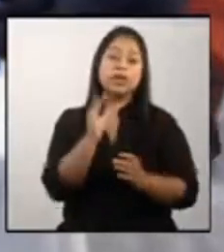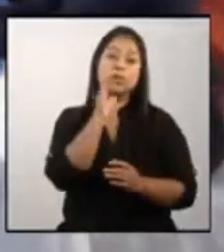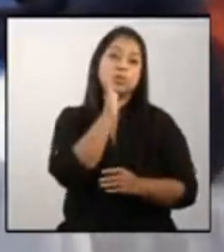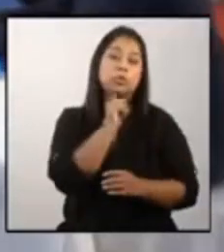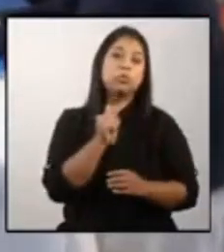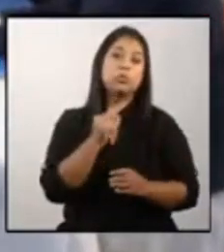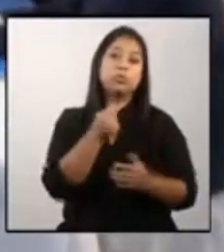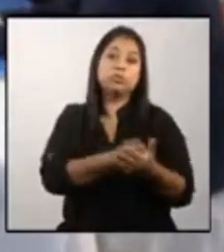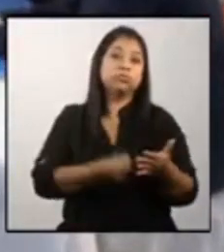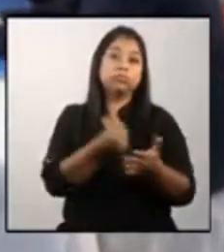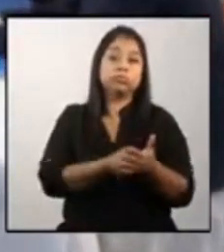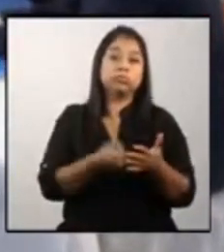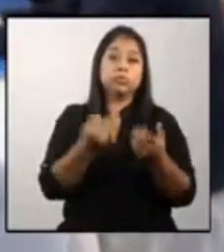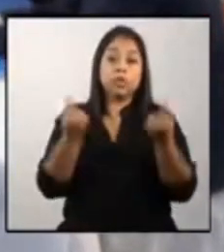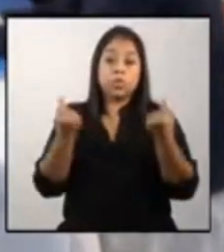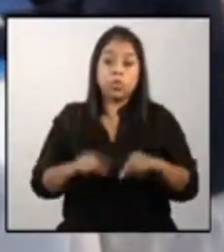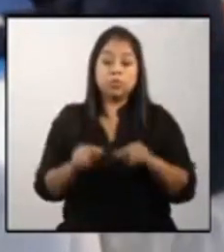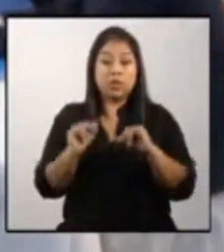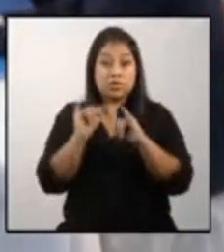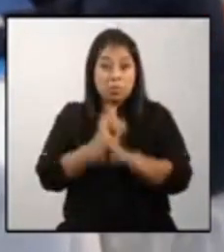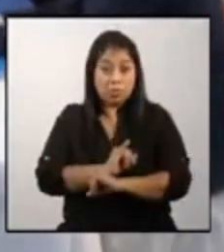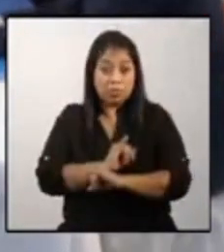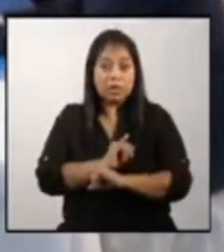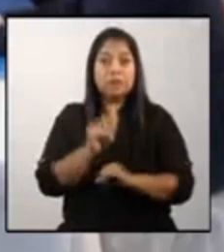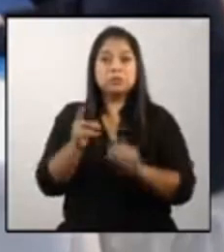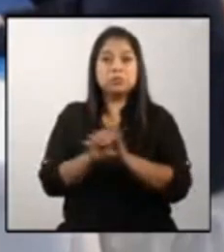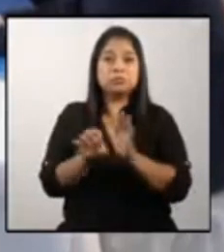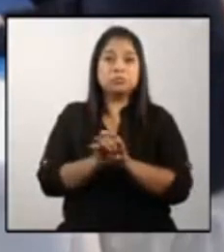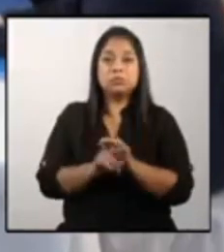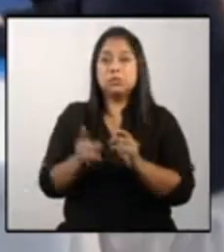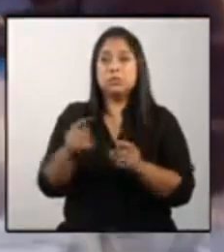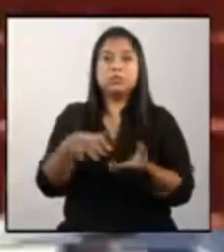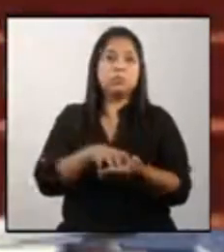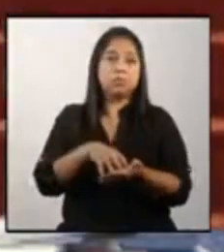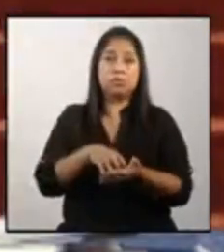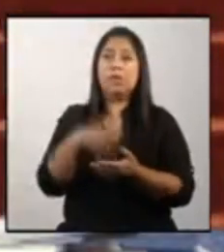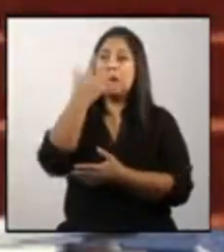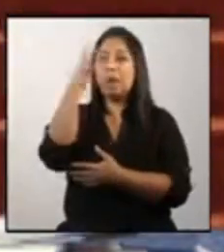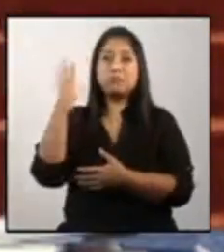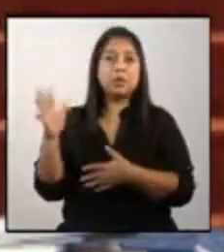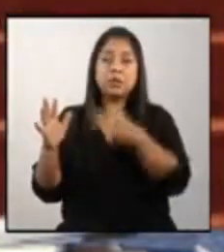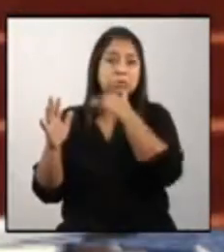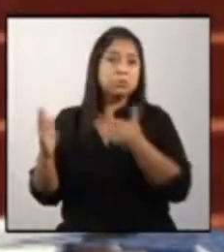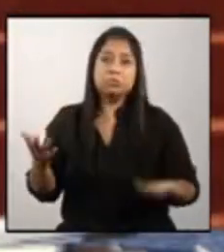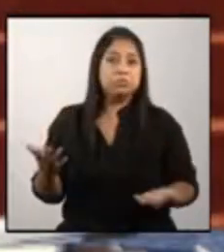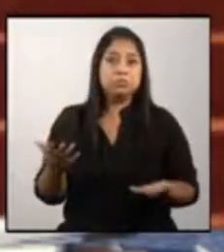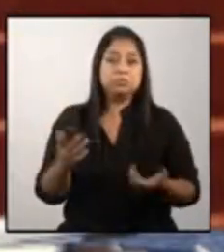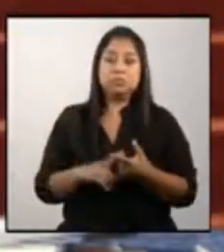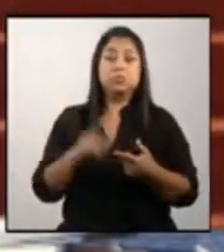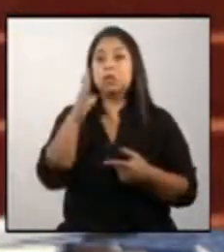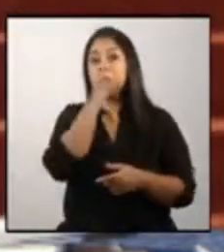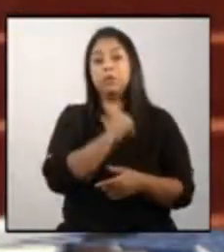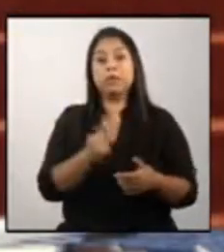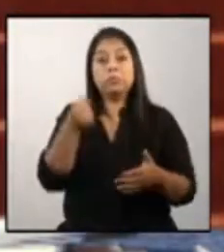luchar contra la desnutrición si estamos deteriorando nuestro medio ambiente no podemos